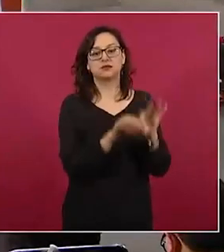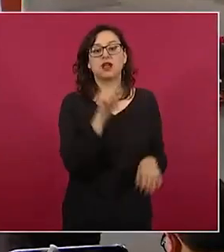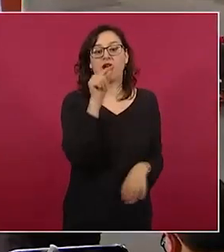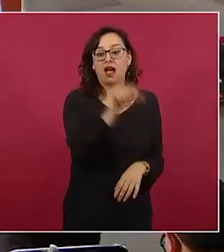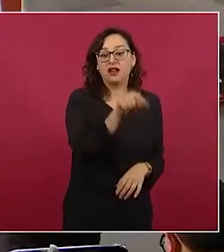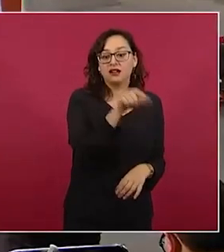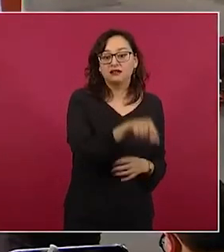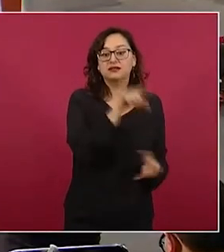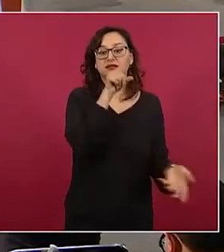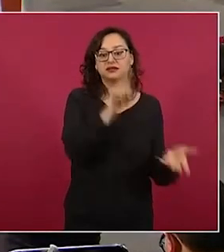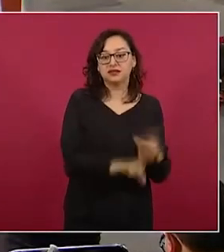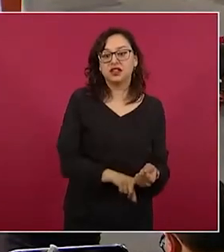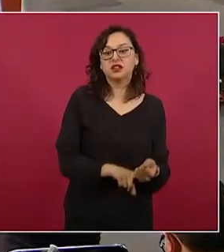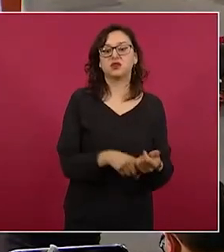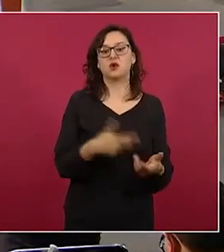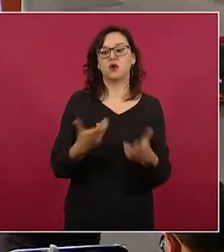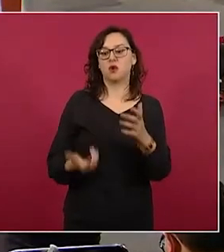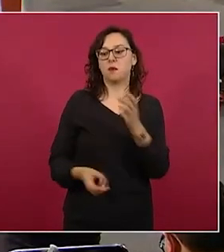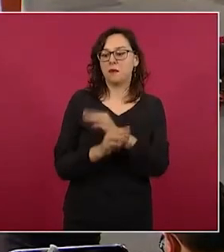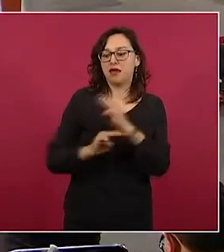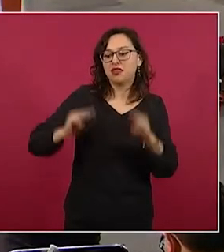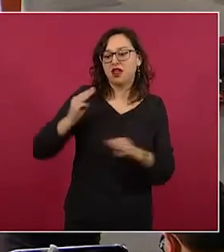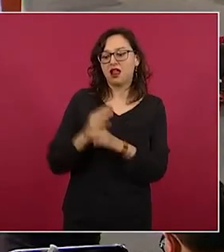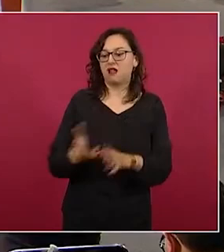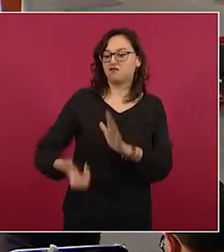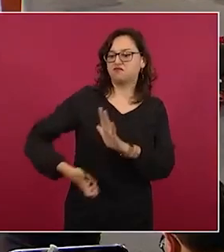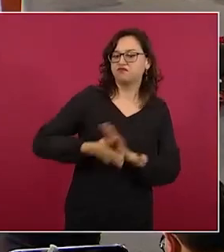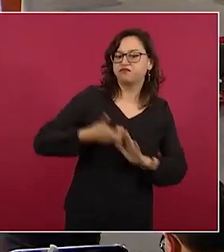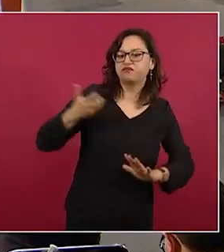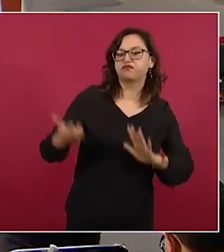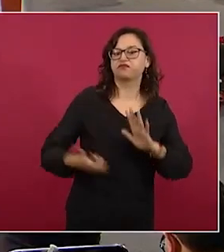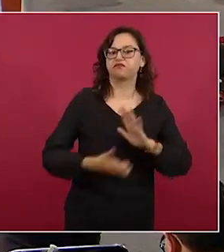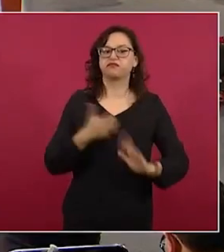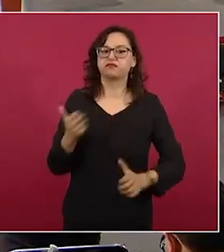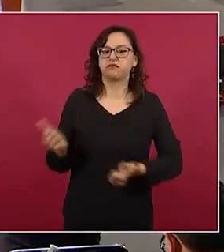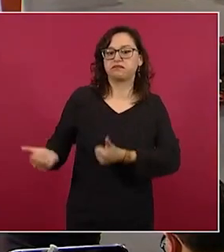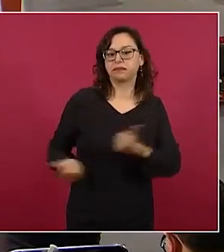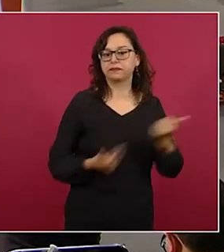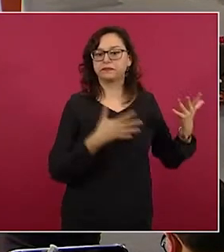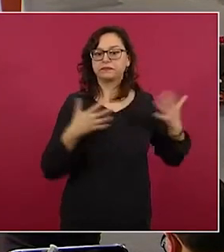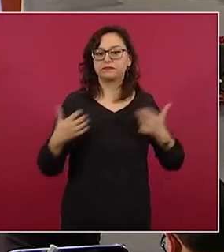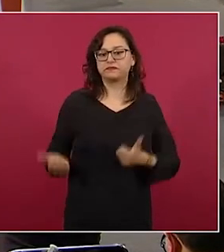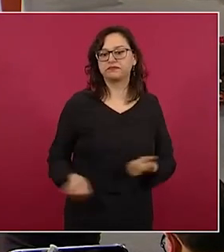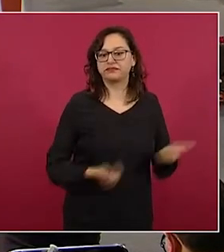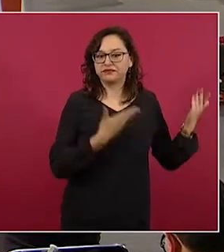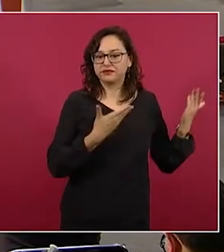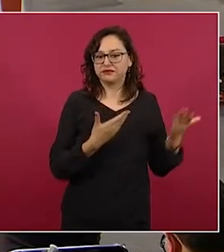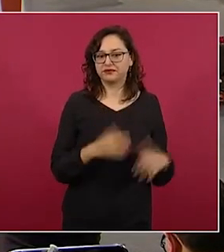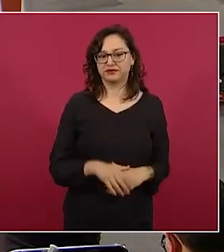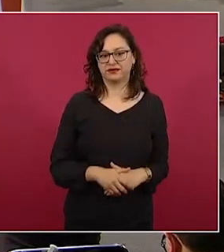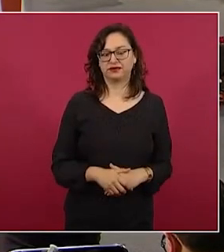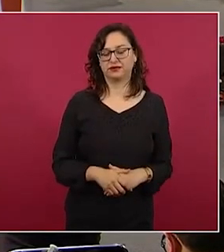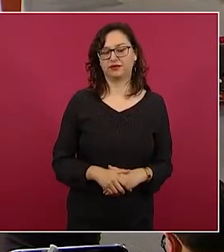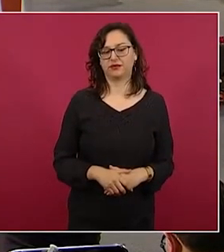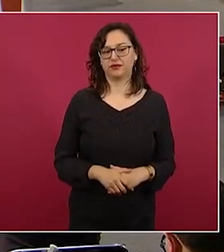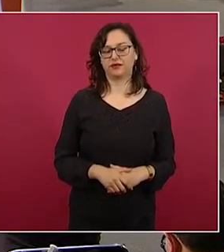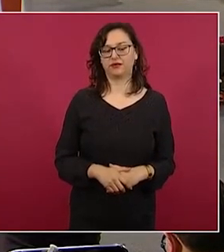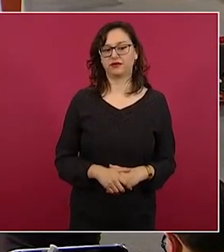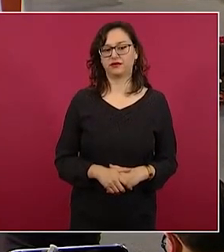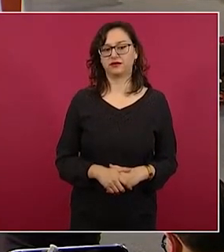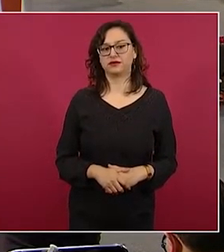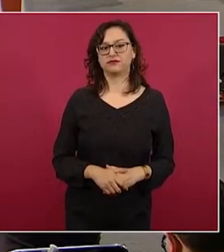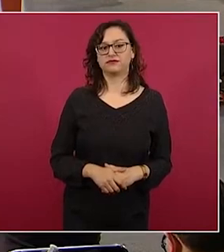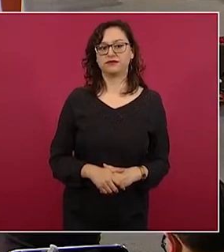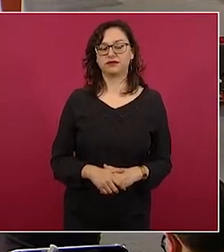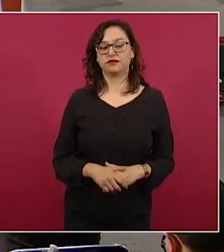aquí, que